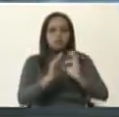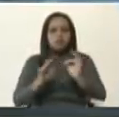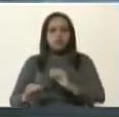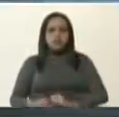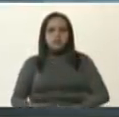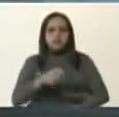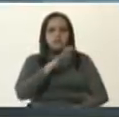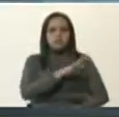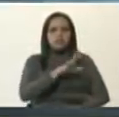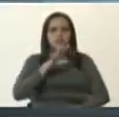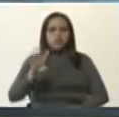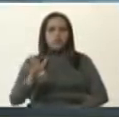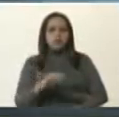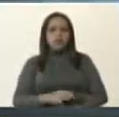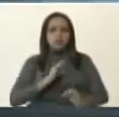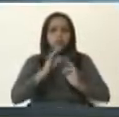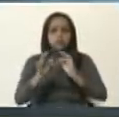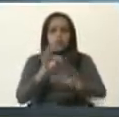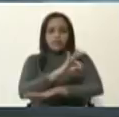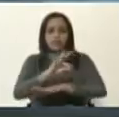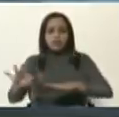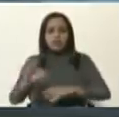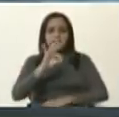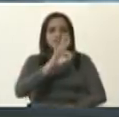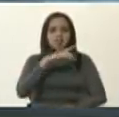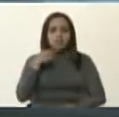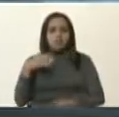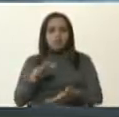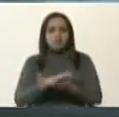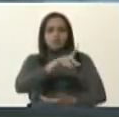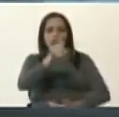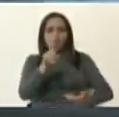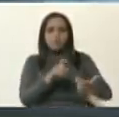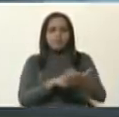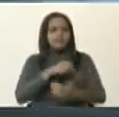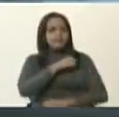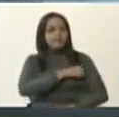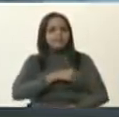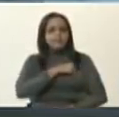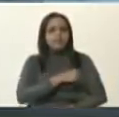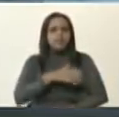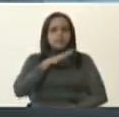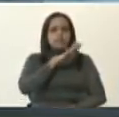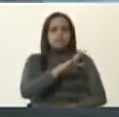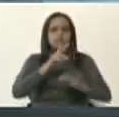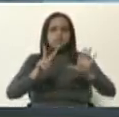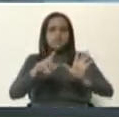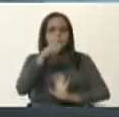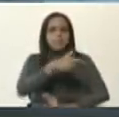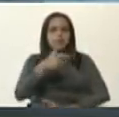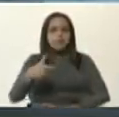54 de transmisión fronteriza y tres muertos para un total lamentablemente de 57 personas fallecidas. tres muertos Gracias.